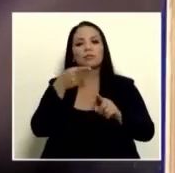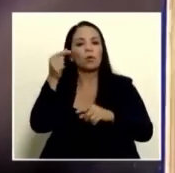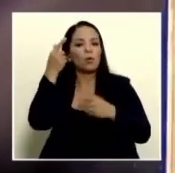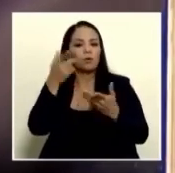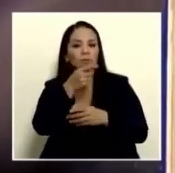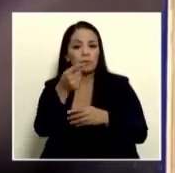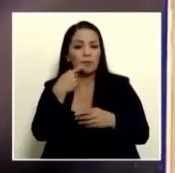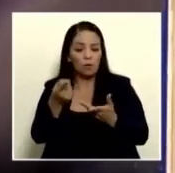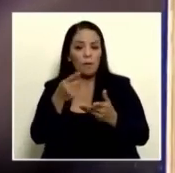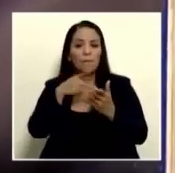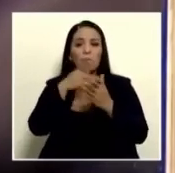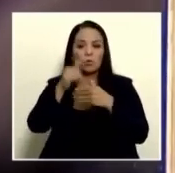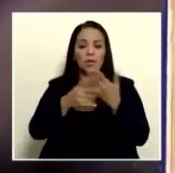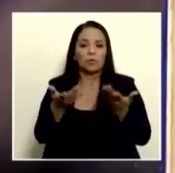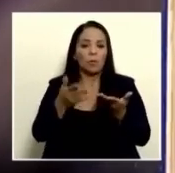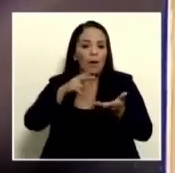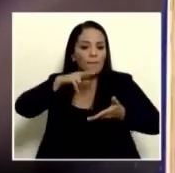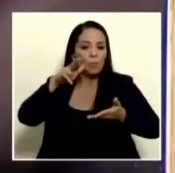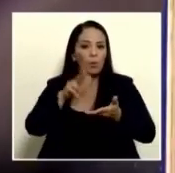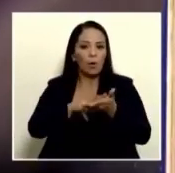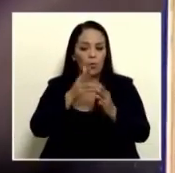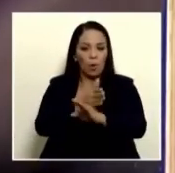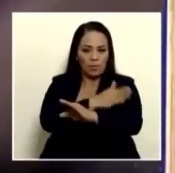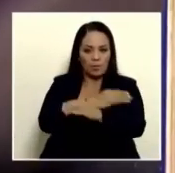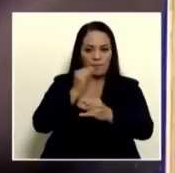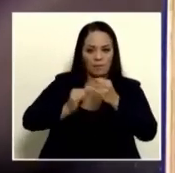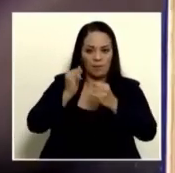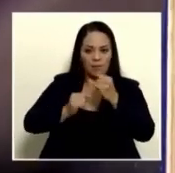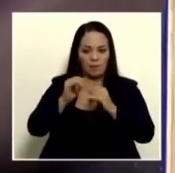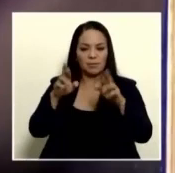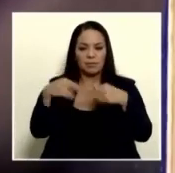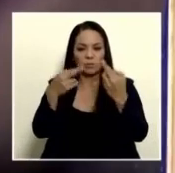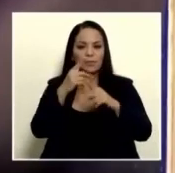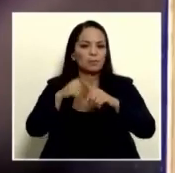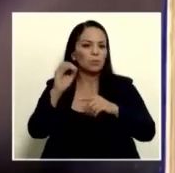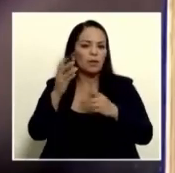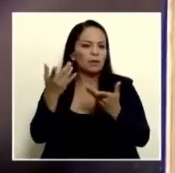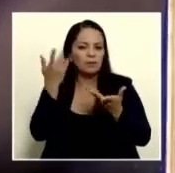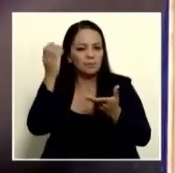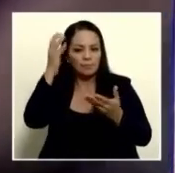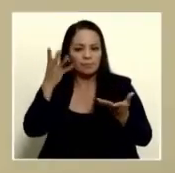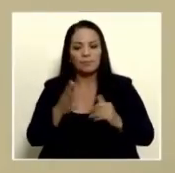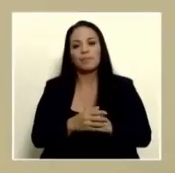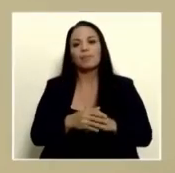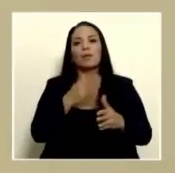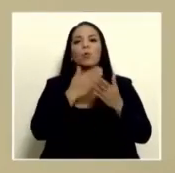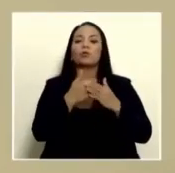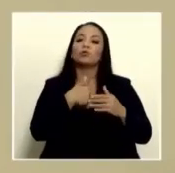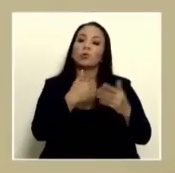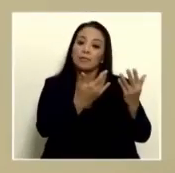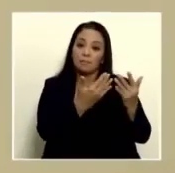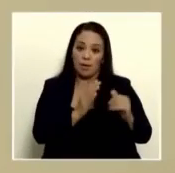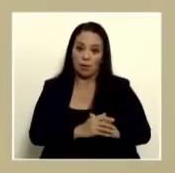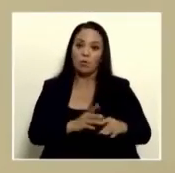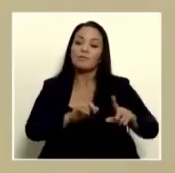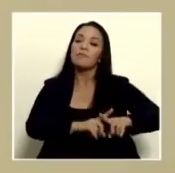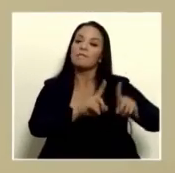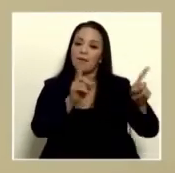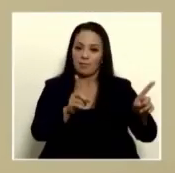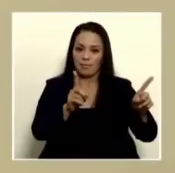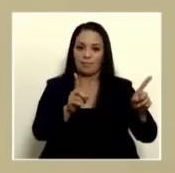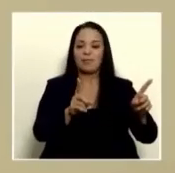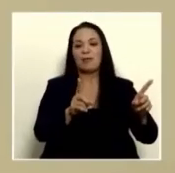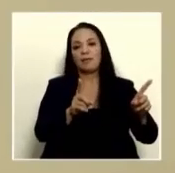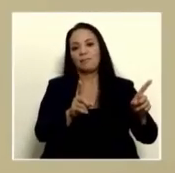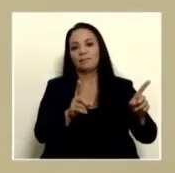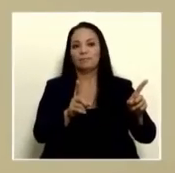dicho que esperaban que este proyecto estuviera aprobado antes de que finalizaran las sesiones extraordinarias bueno lo que yo espero es diferente de la soberanía